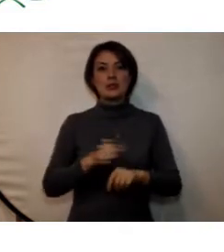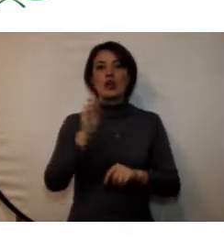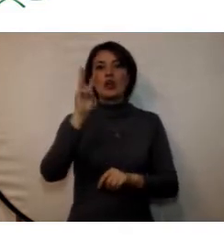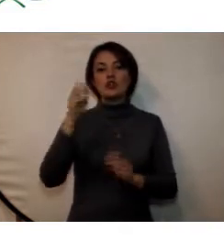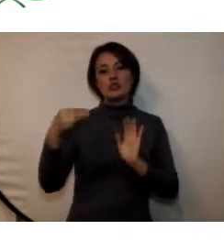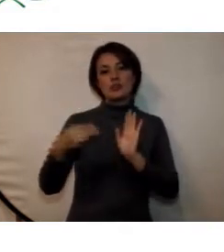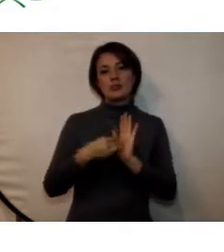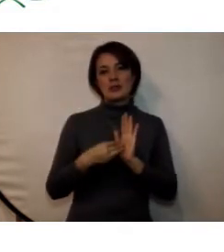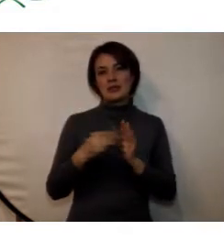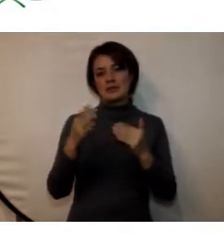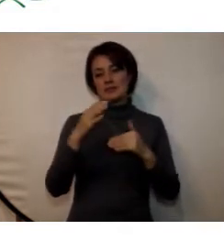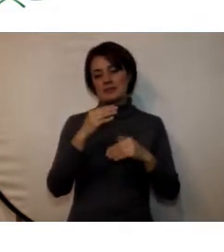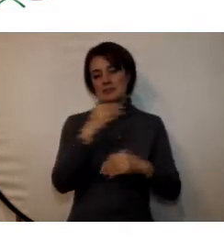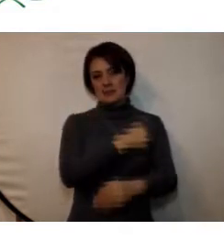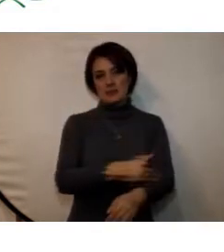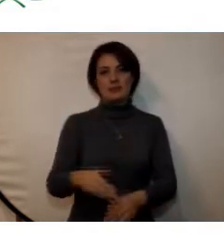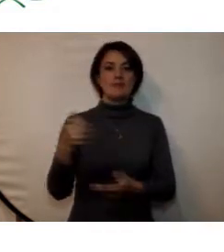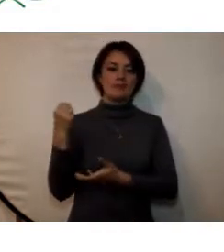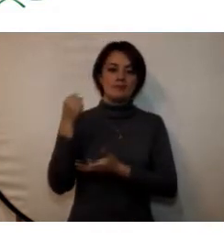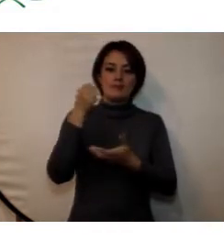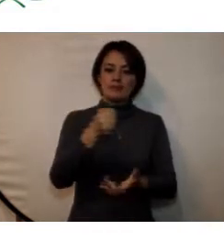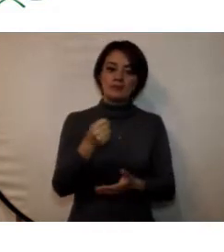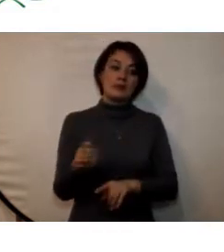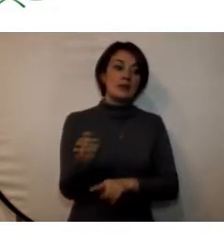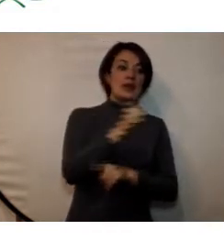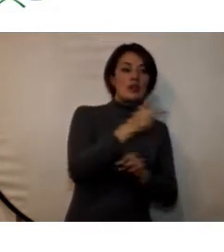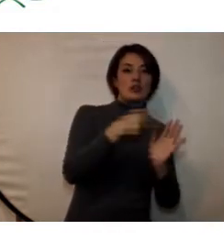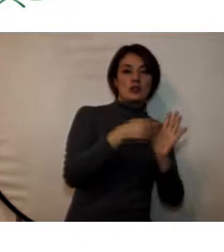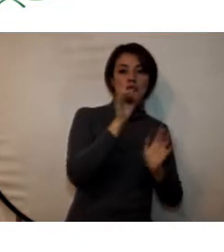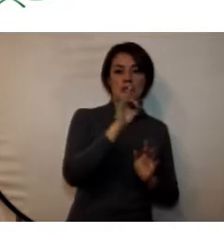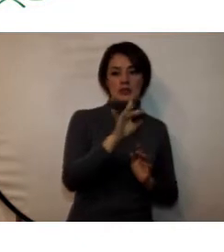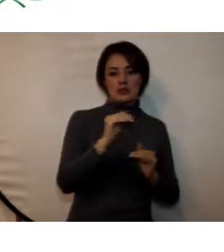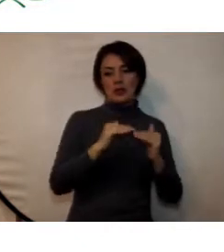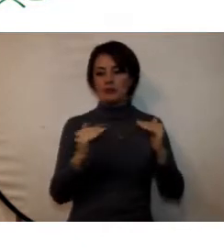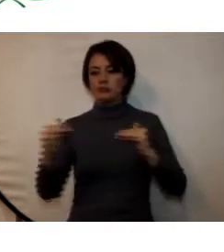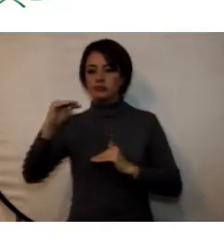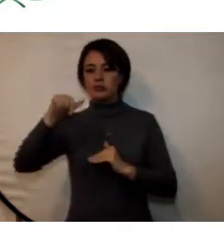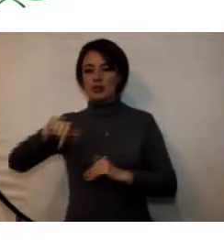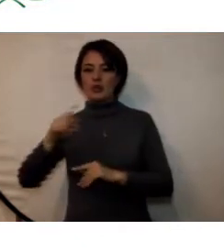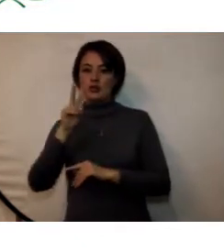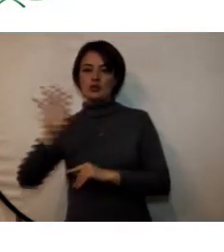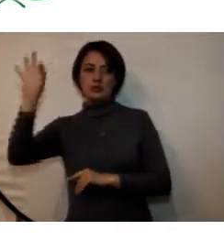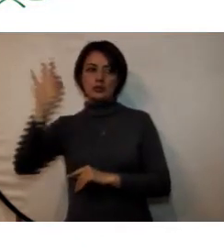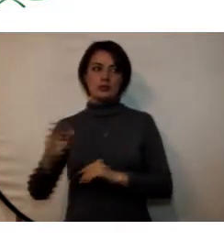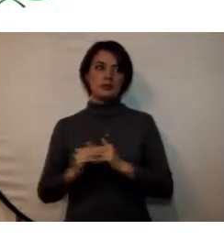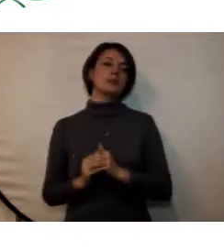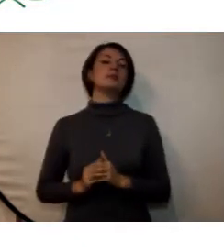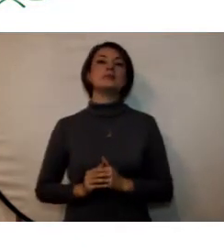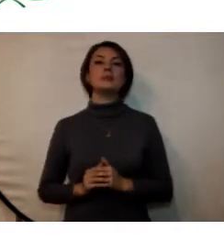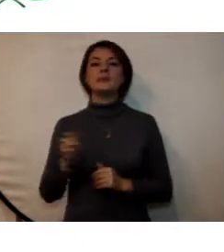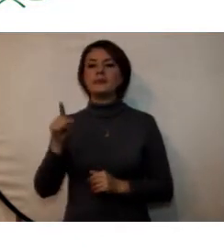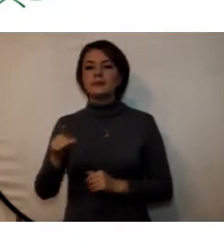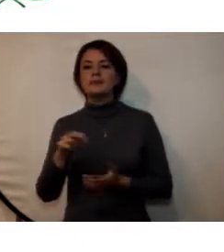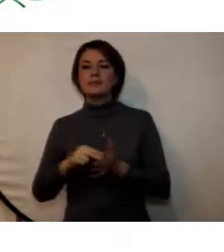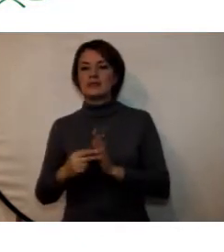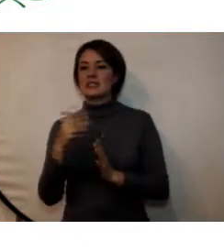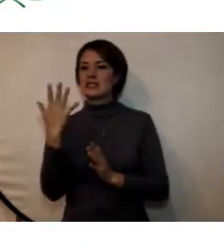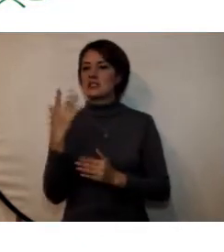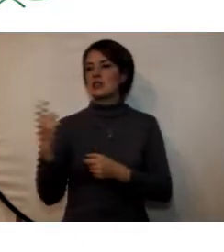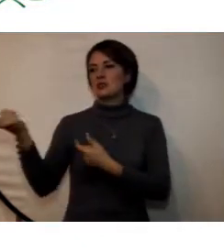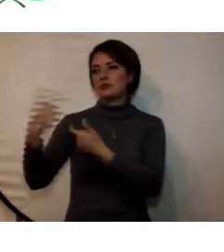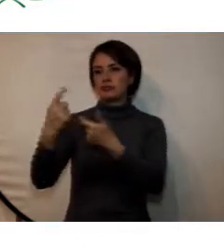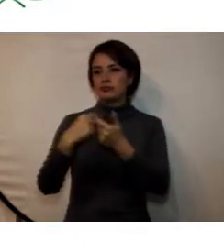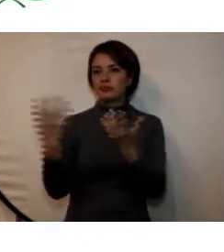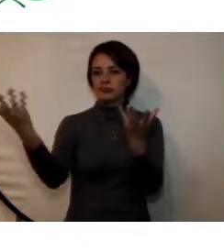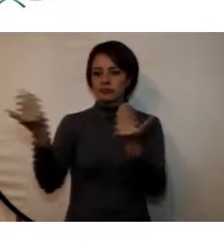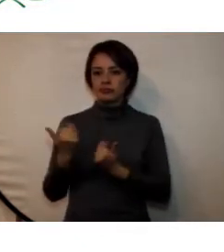millones de pesos que con respecto a la inversión del año 2015 representa un incremento del 2% lo que permitió llevar a cabo cinco convocatorias de